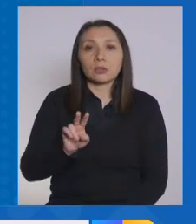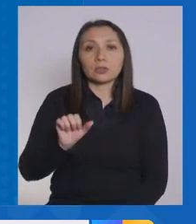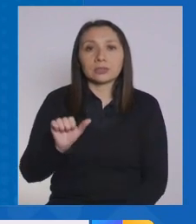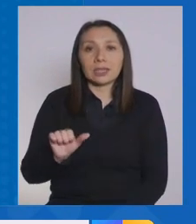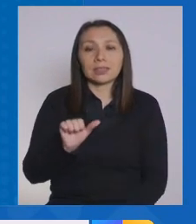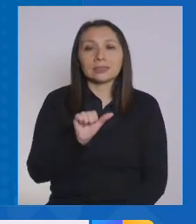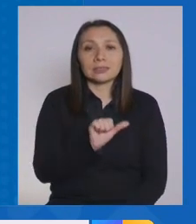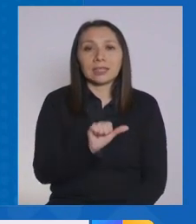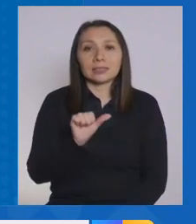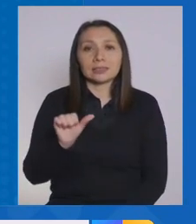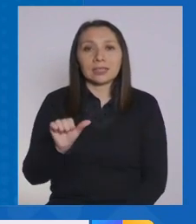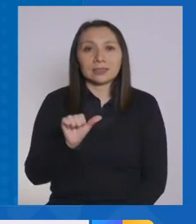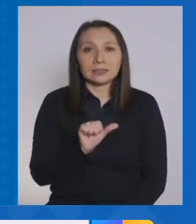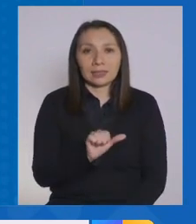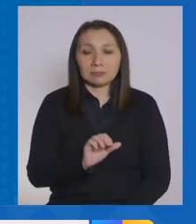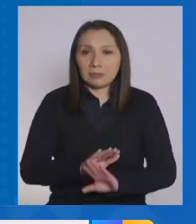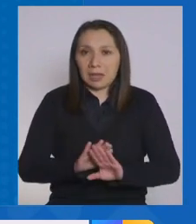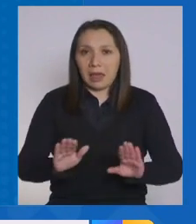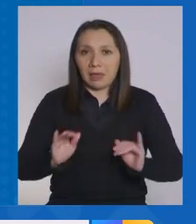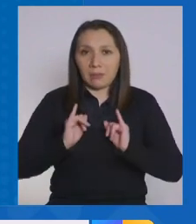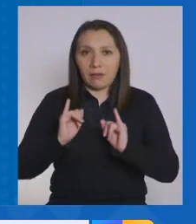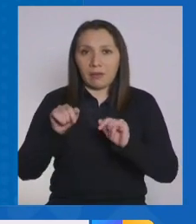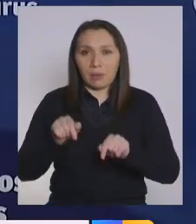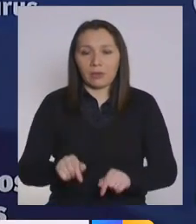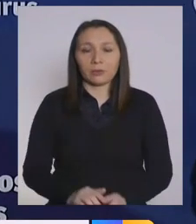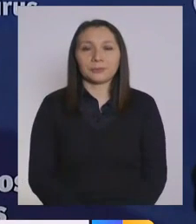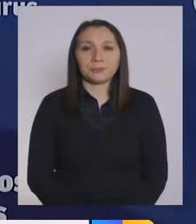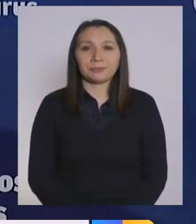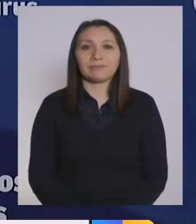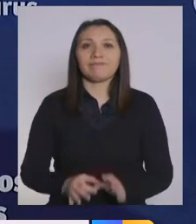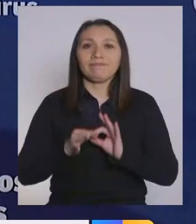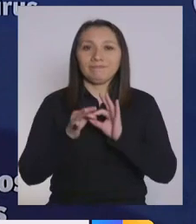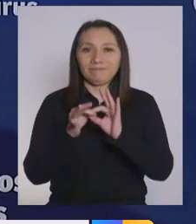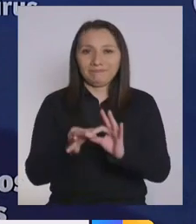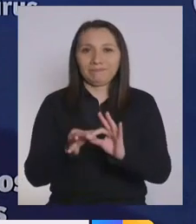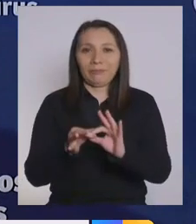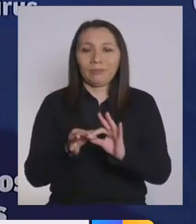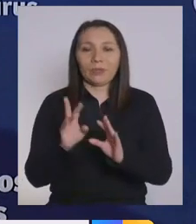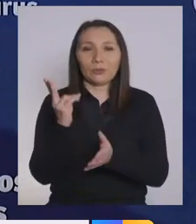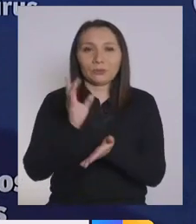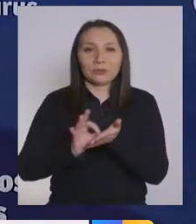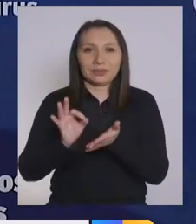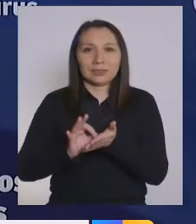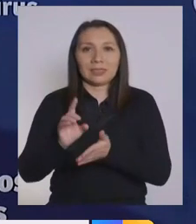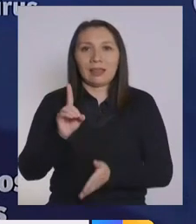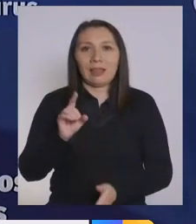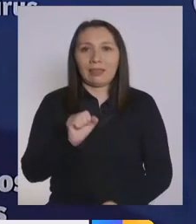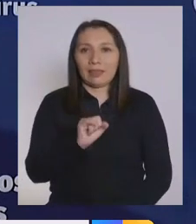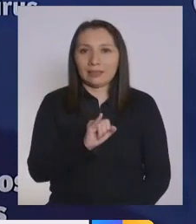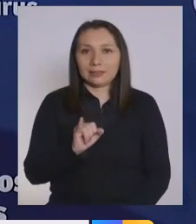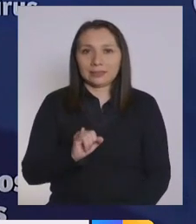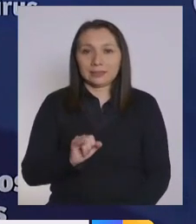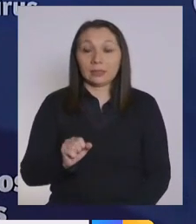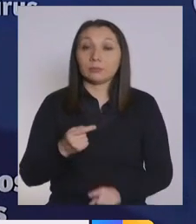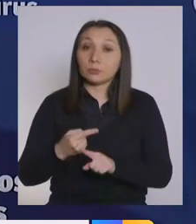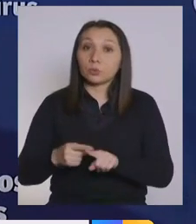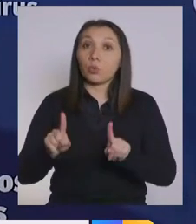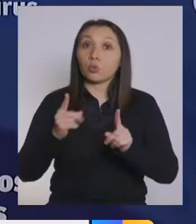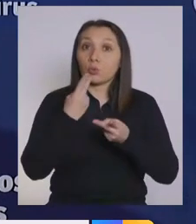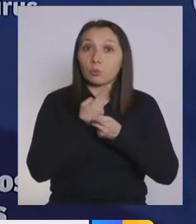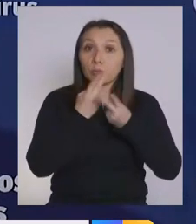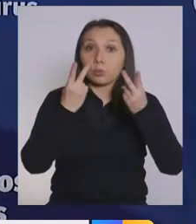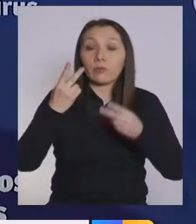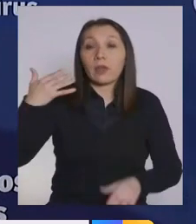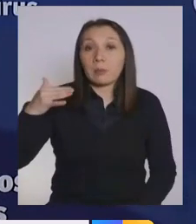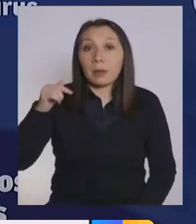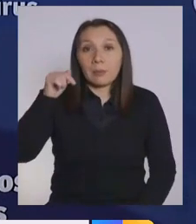-666. Eso sería todo por hoy, Ministro. Muchas gracias, Subsecretaria Paula Daza. Otros anuncios